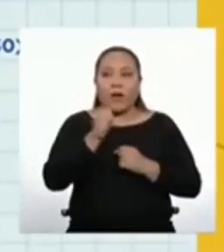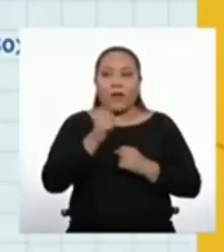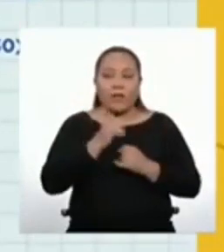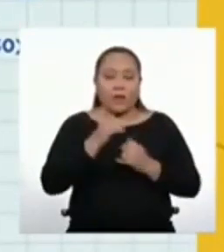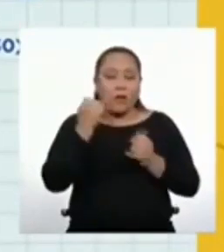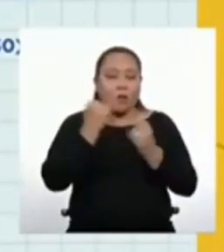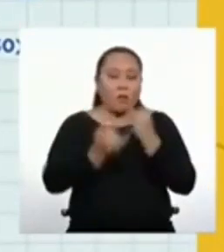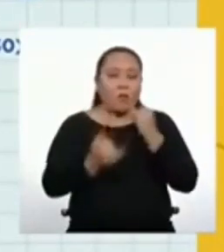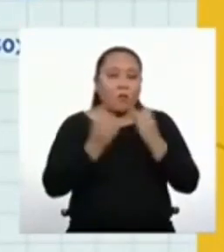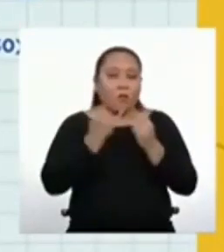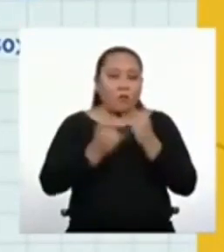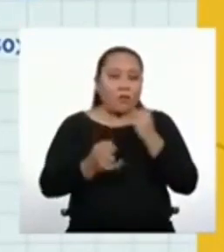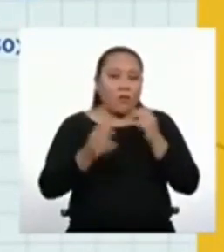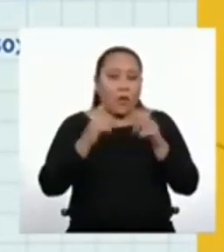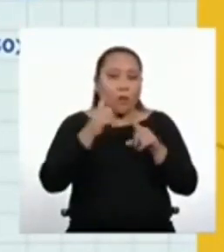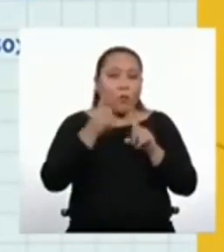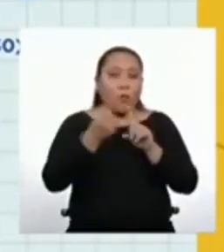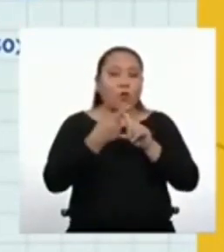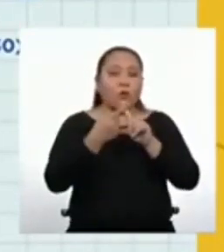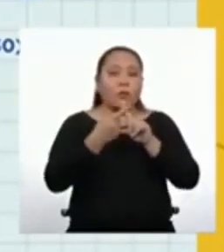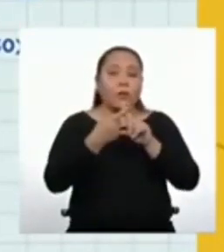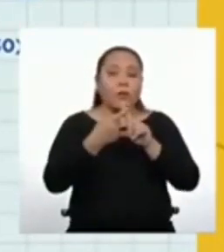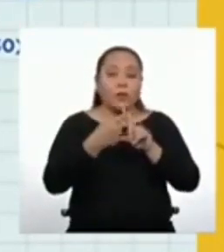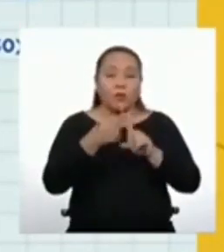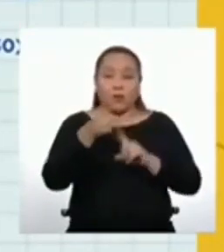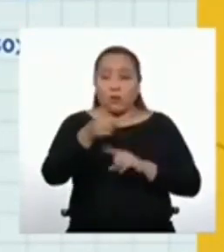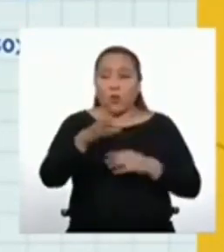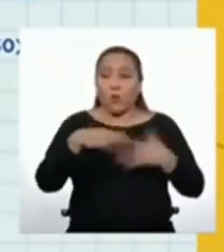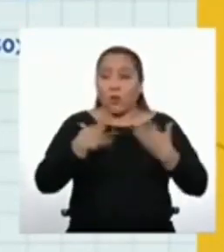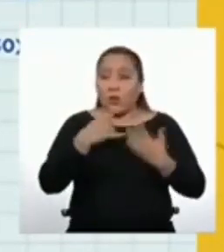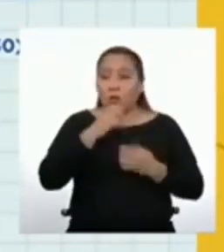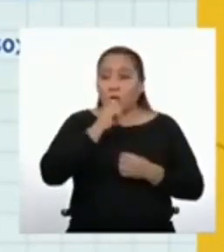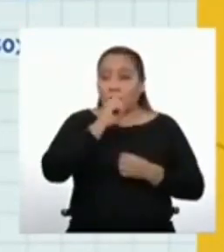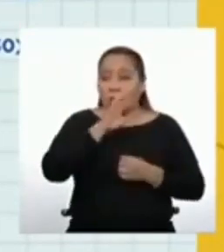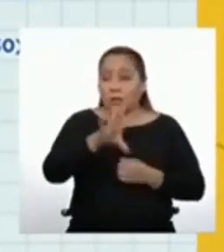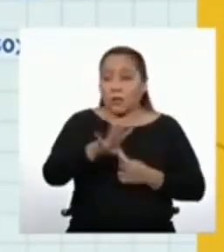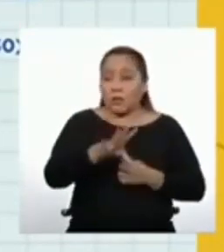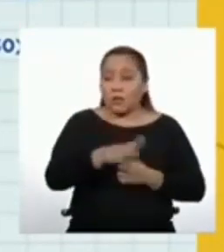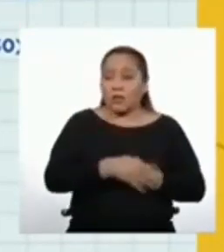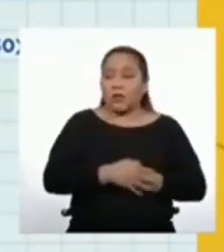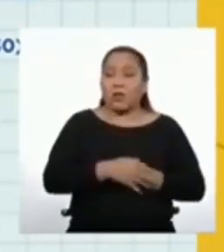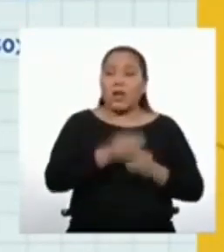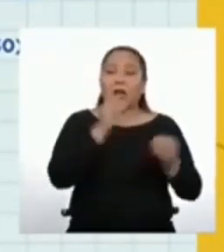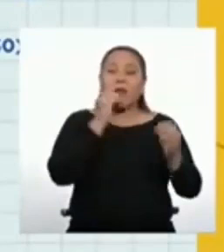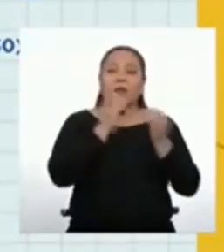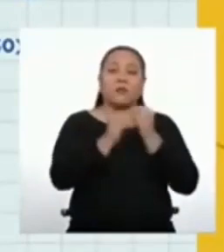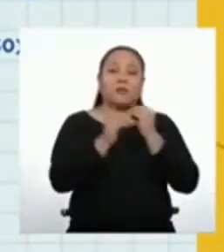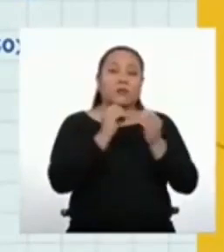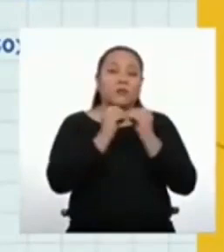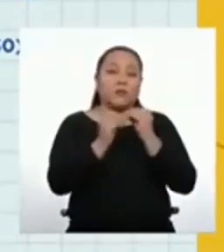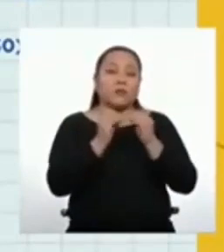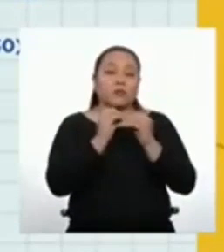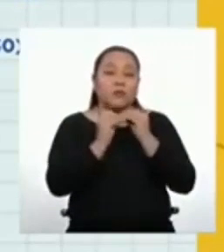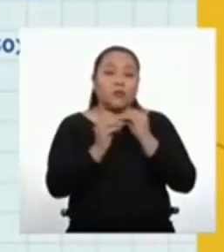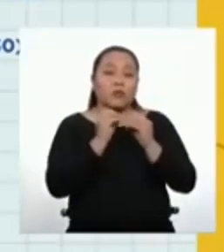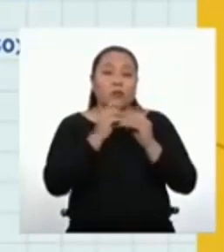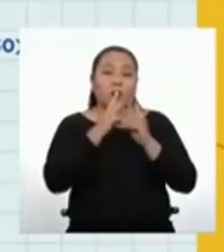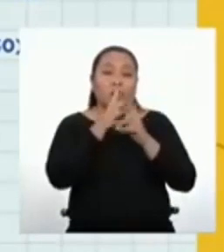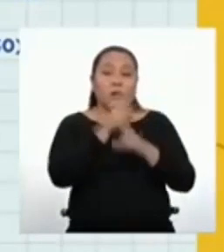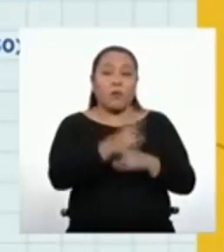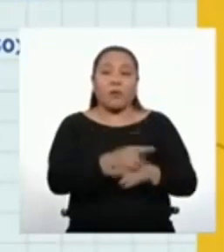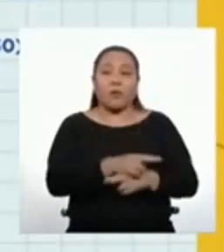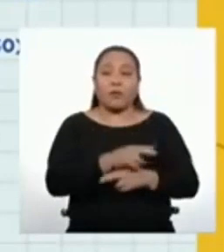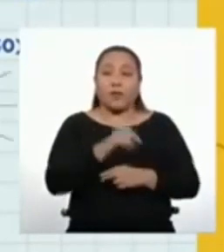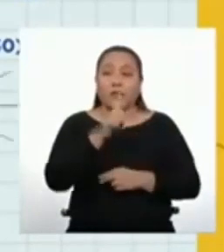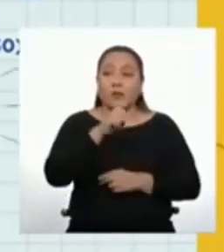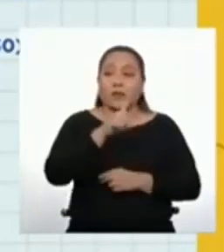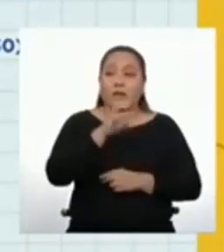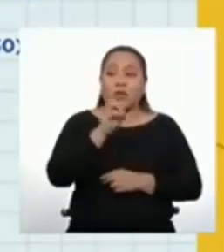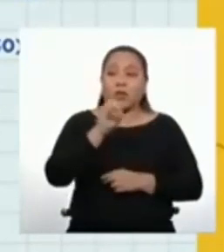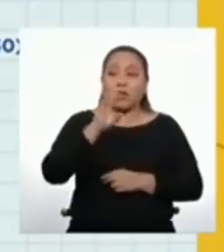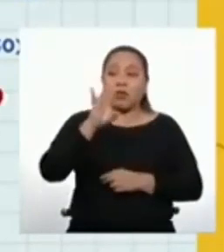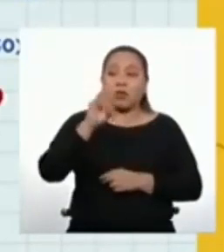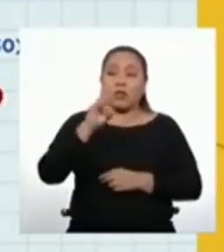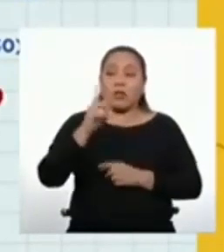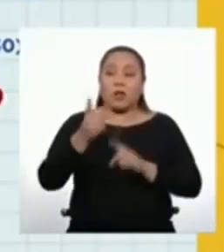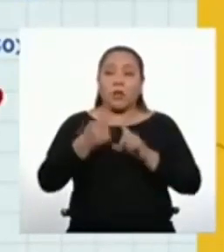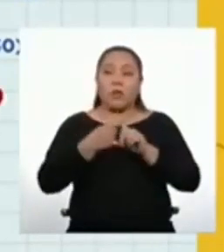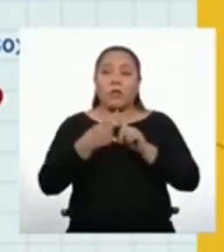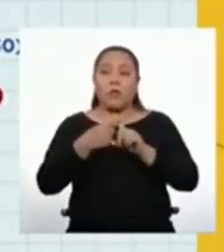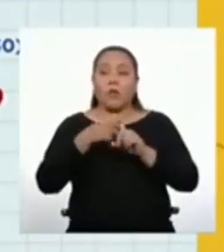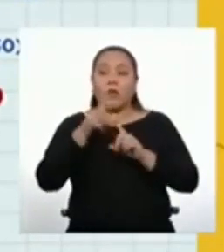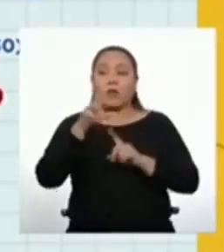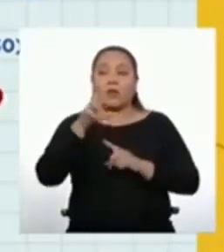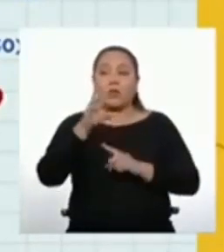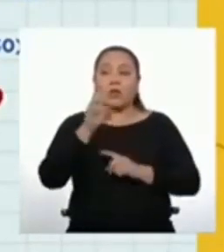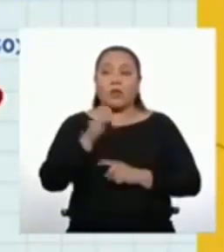la última multiplicación. ¿Puedes decirnos el resultado de multiplicar 107 por 30? La respuesta